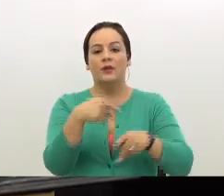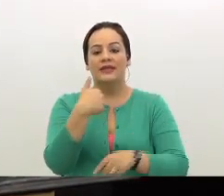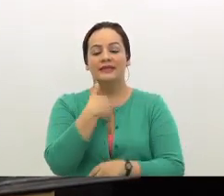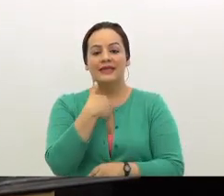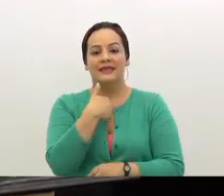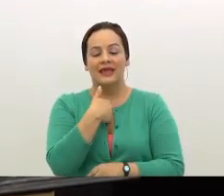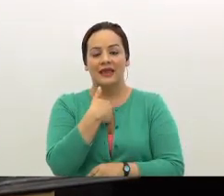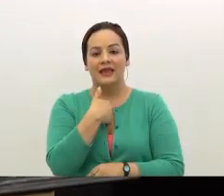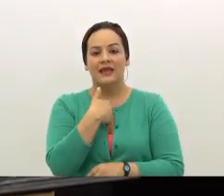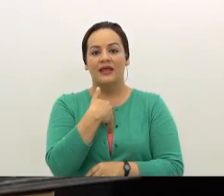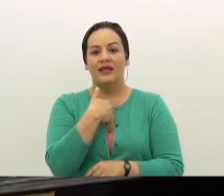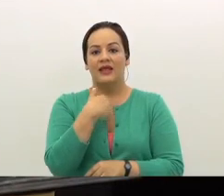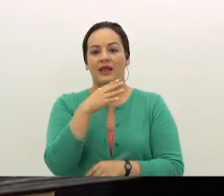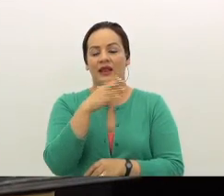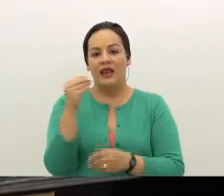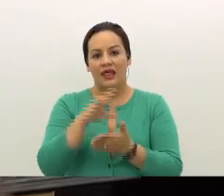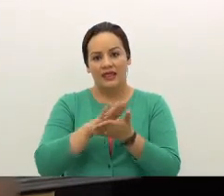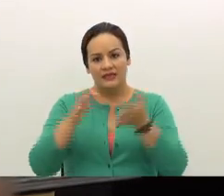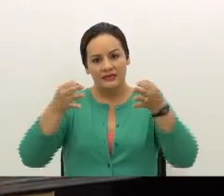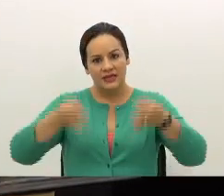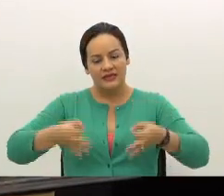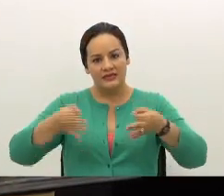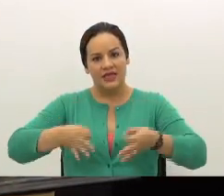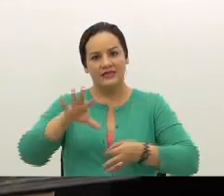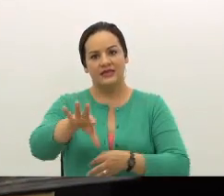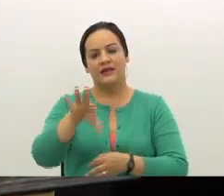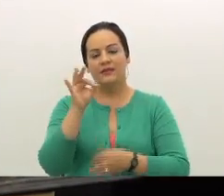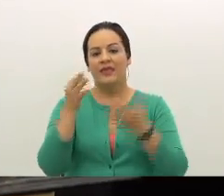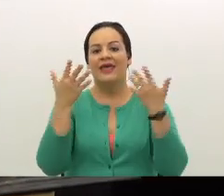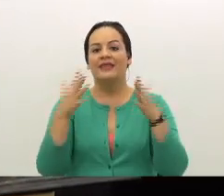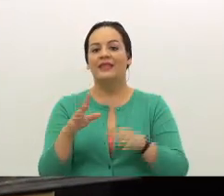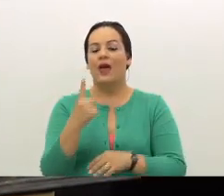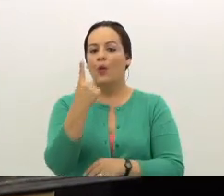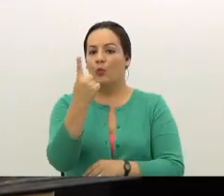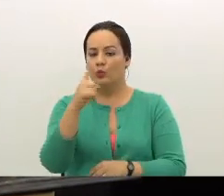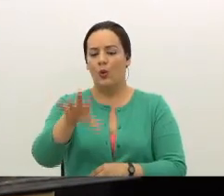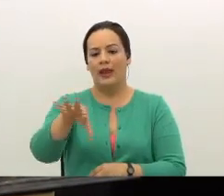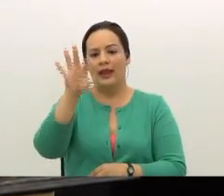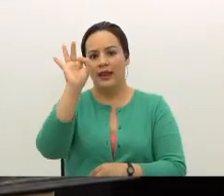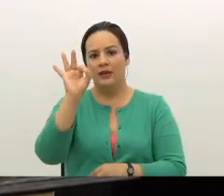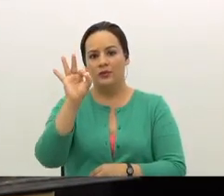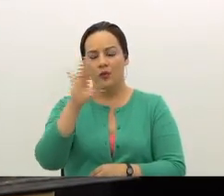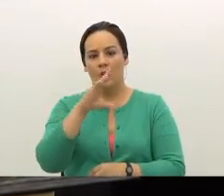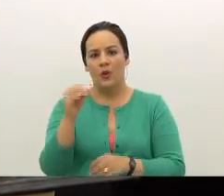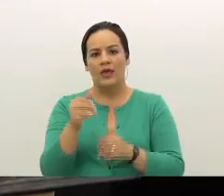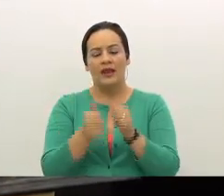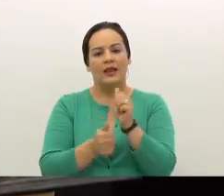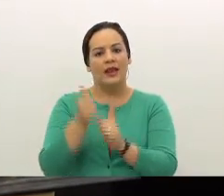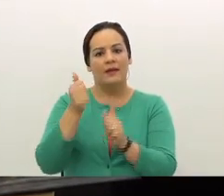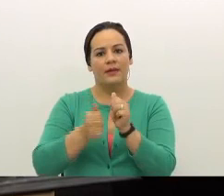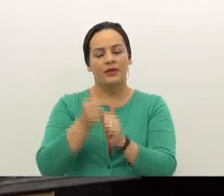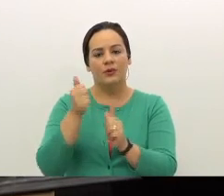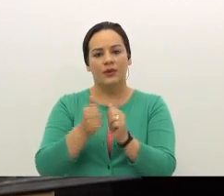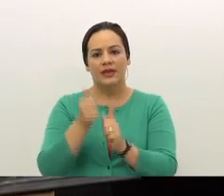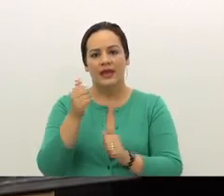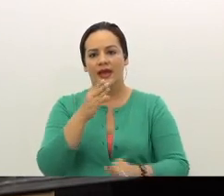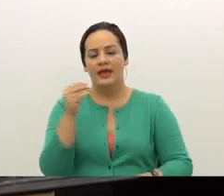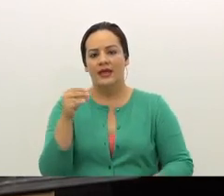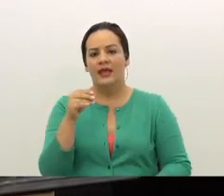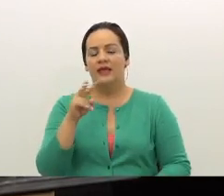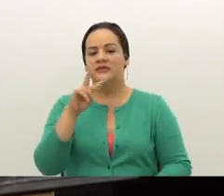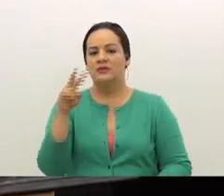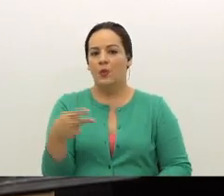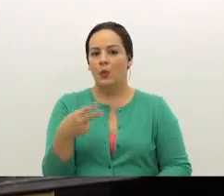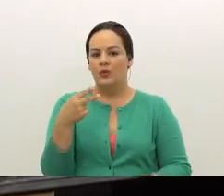la tendencia de ser electos, el que fue ya electo, como el que está sacando la mayoría de votos en esta segunda